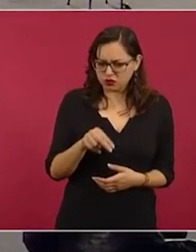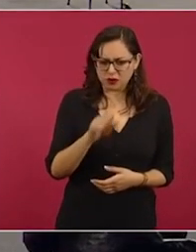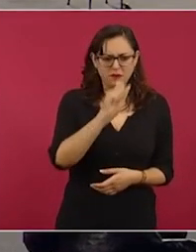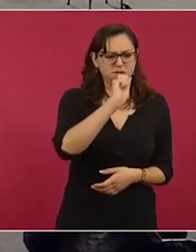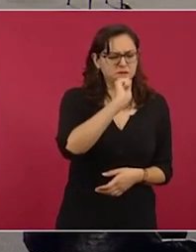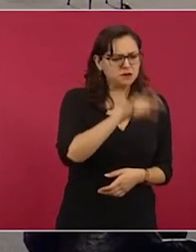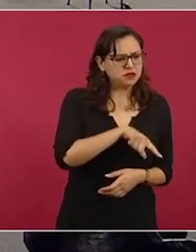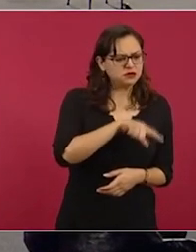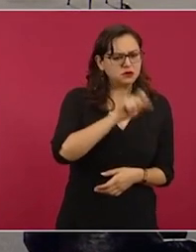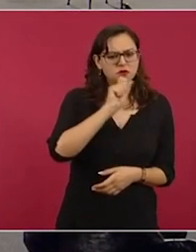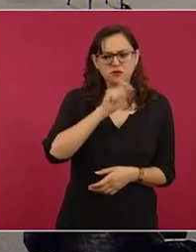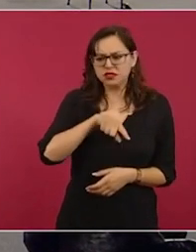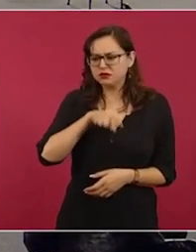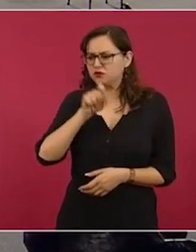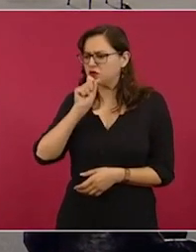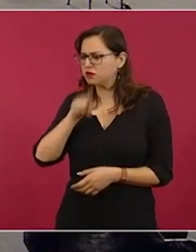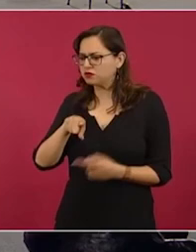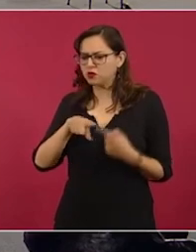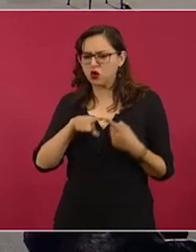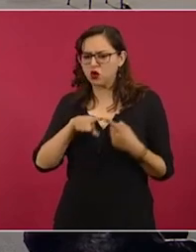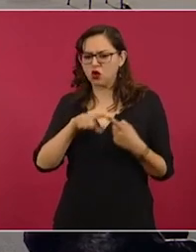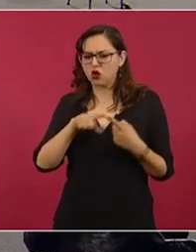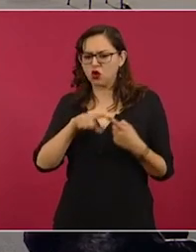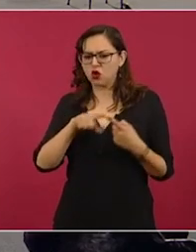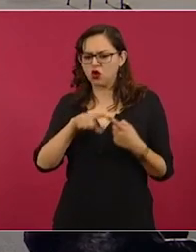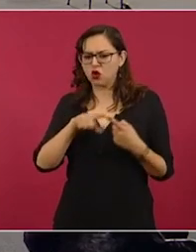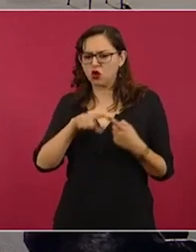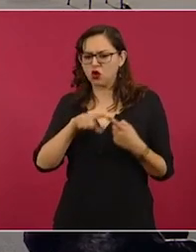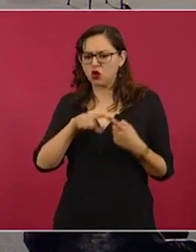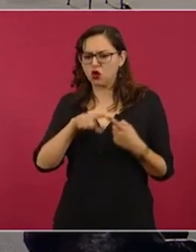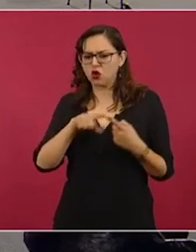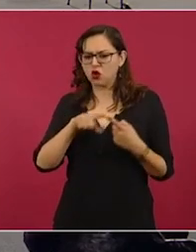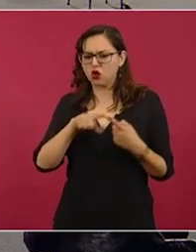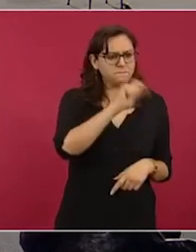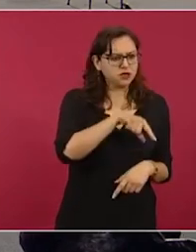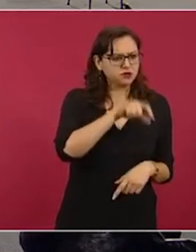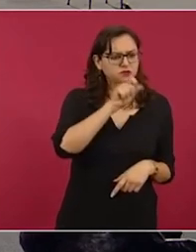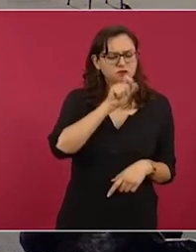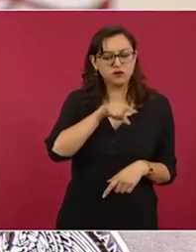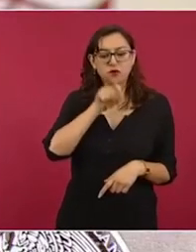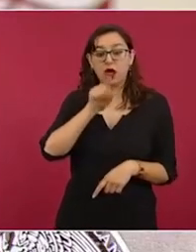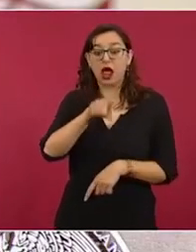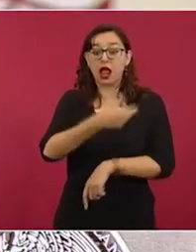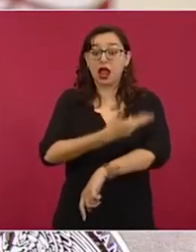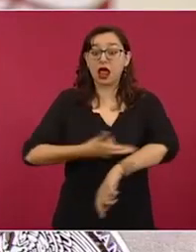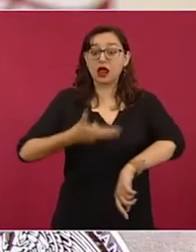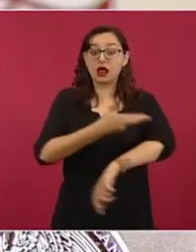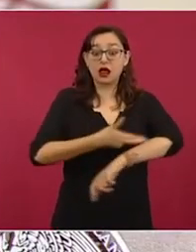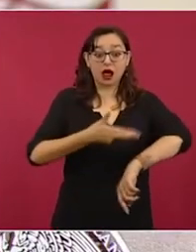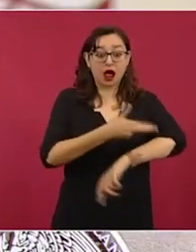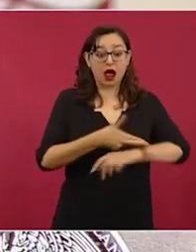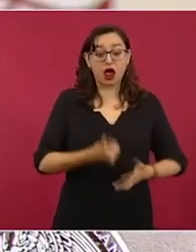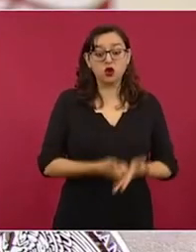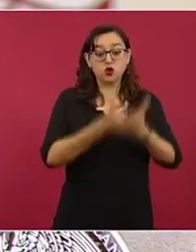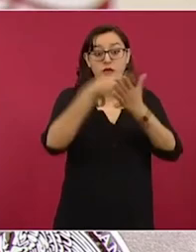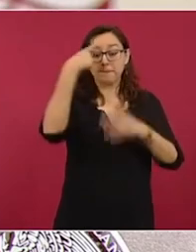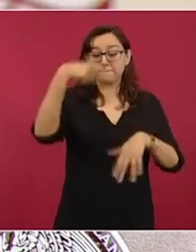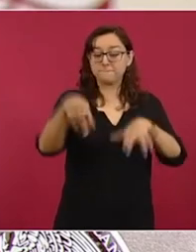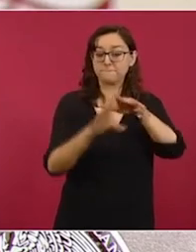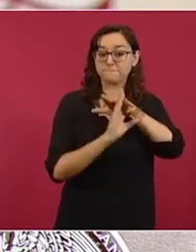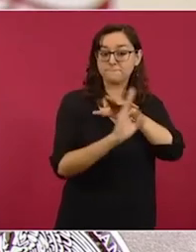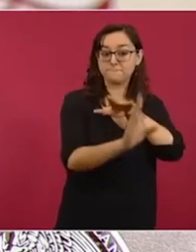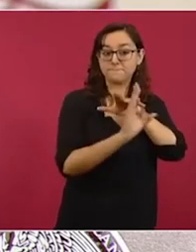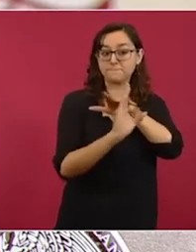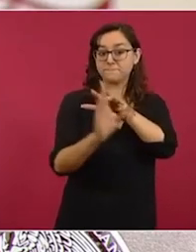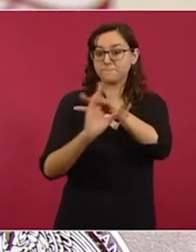el mismo Rogelio Ávila que organiza caravanas migrantes. Por ejemplo, Reforma publica ocho columnas en su